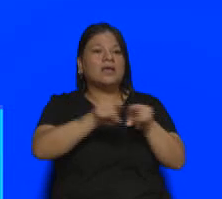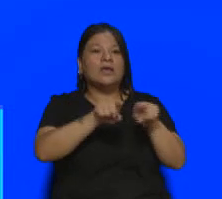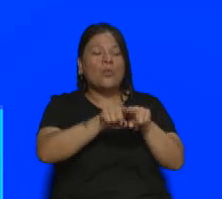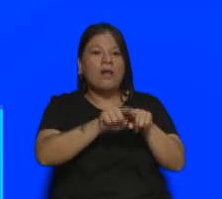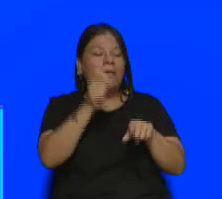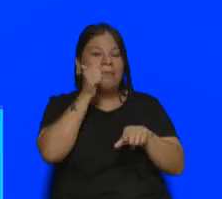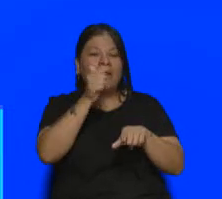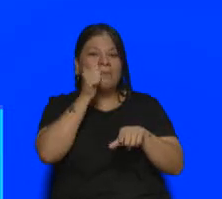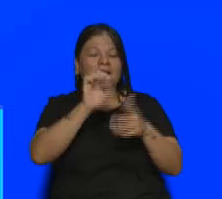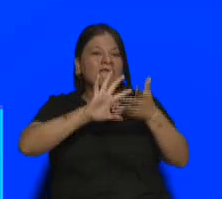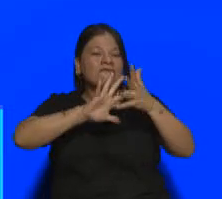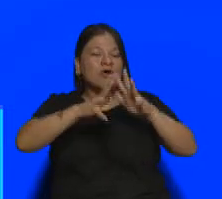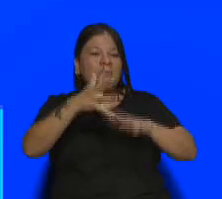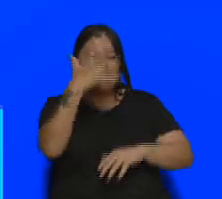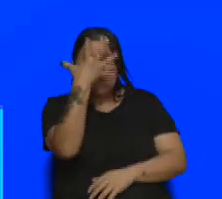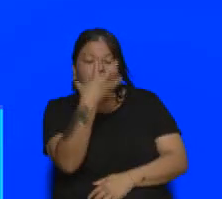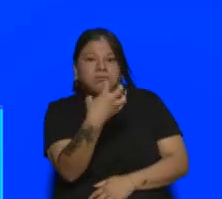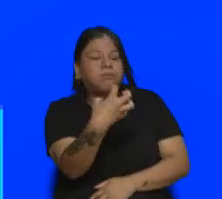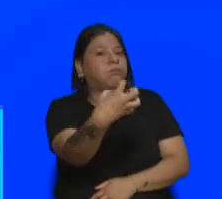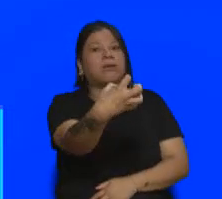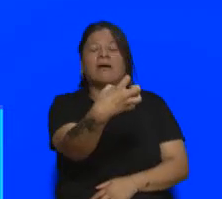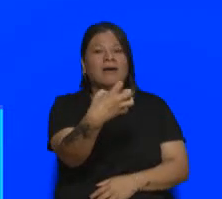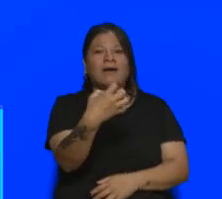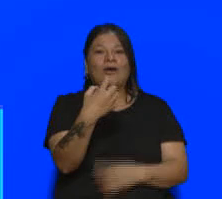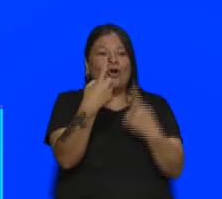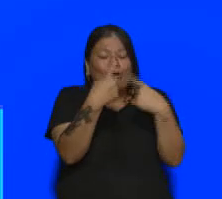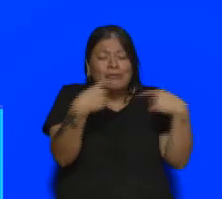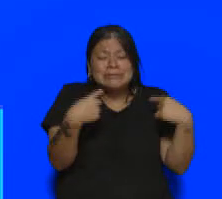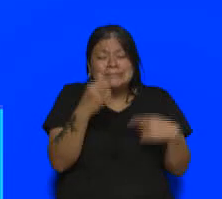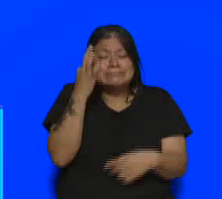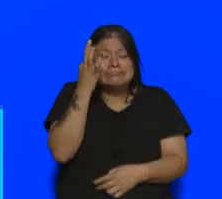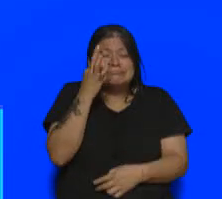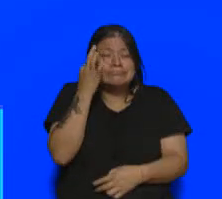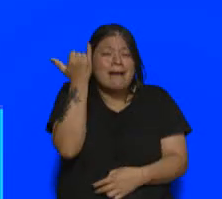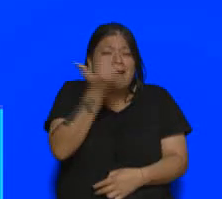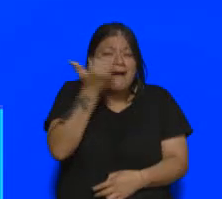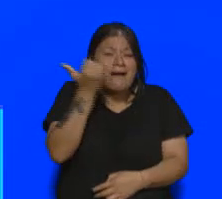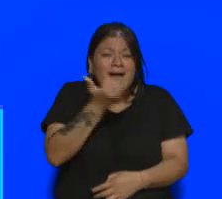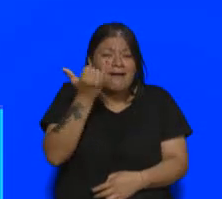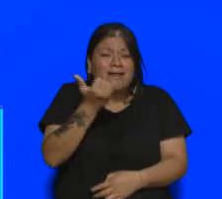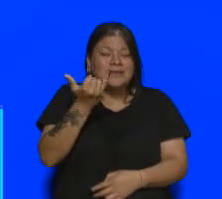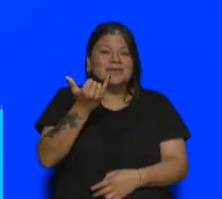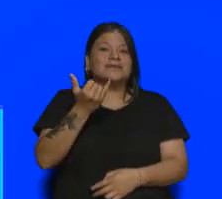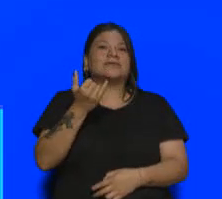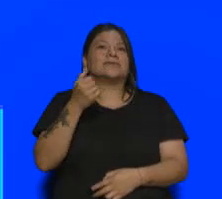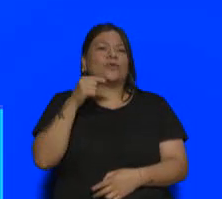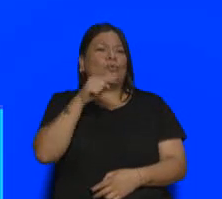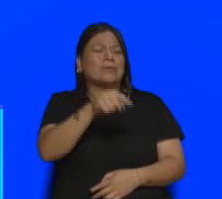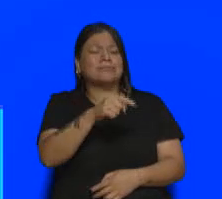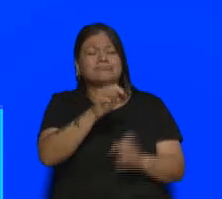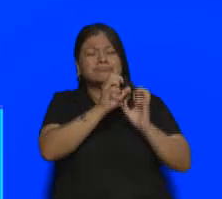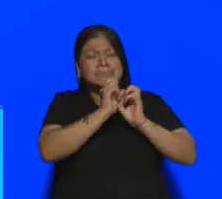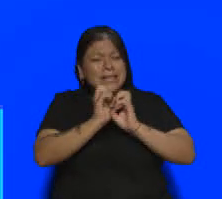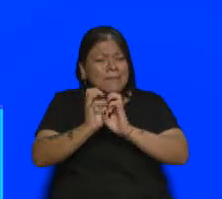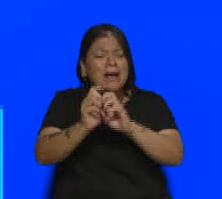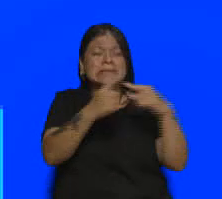a la hora de ofrecer un bien o un servicio en la ciudad por excelencia en el verano argentino? Han tenido debate, han